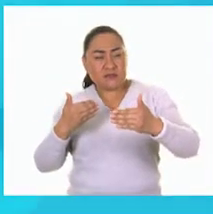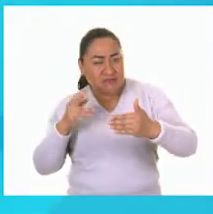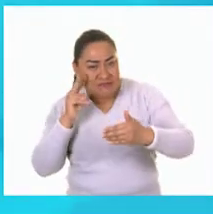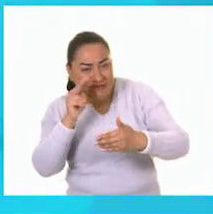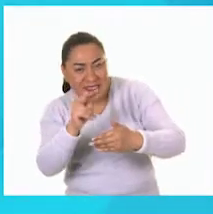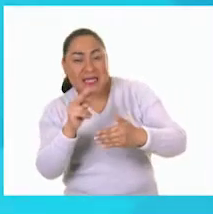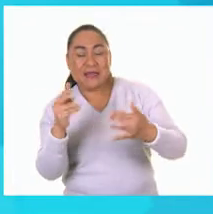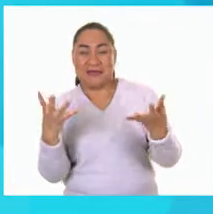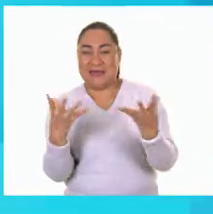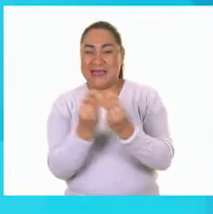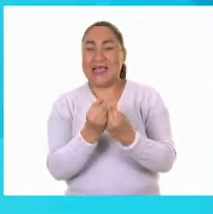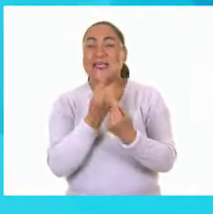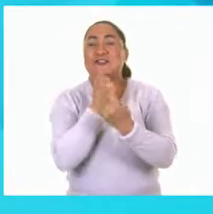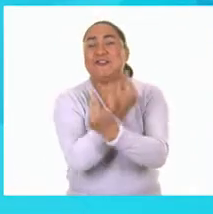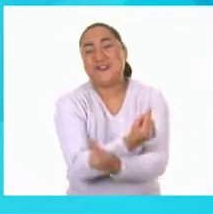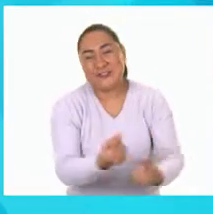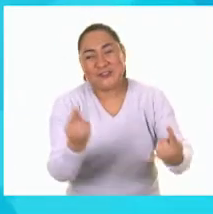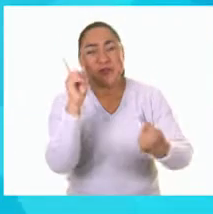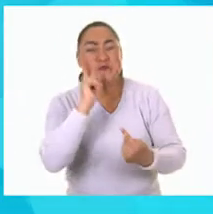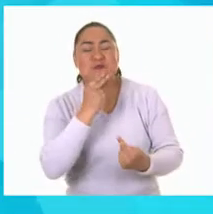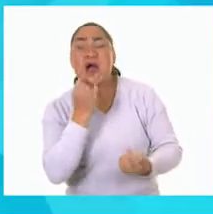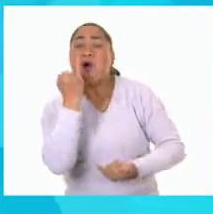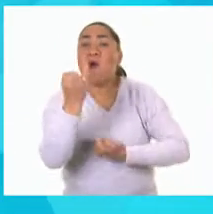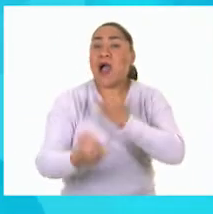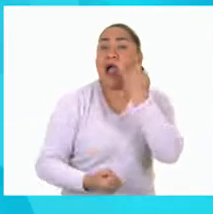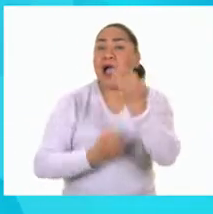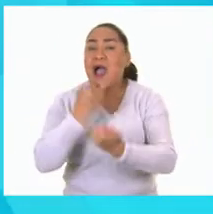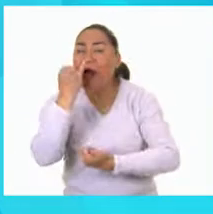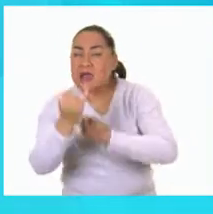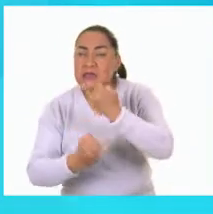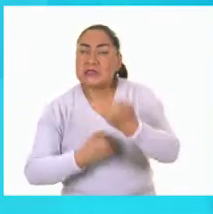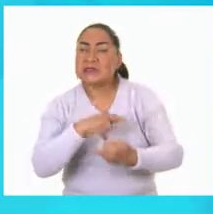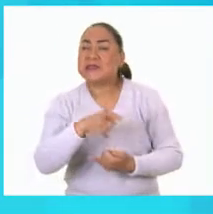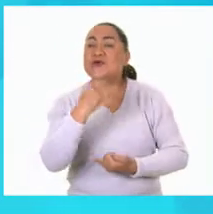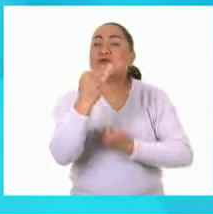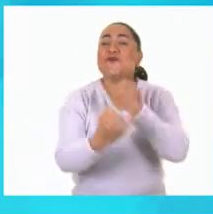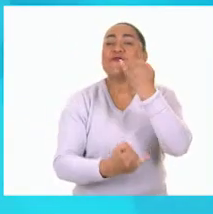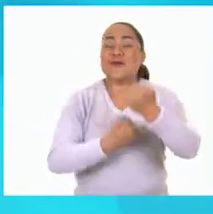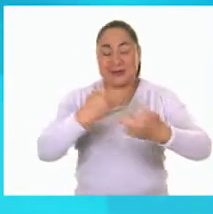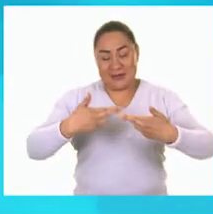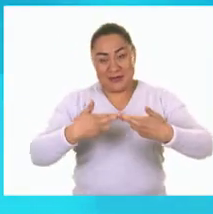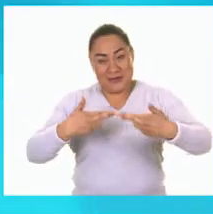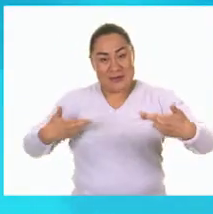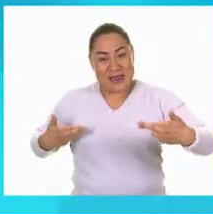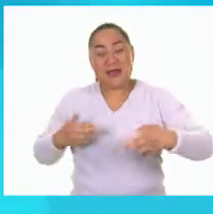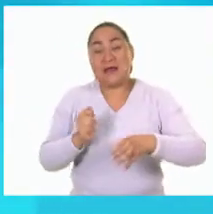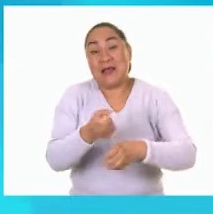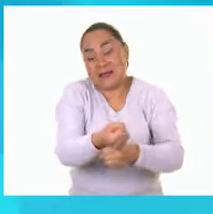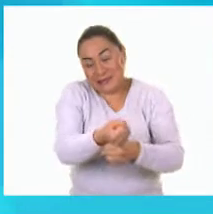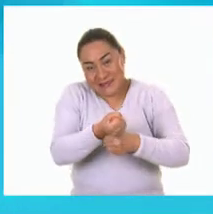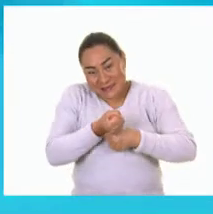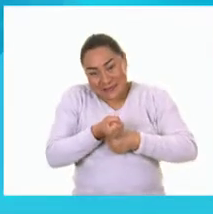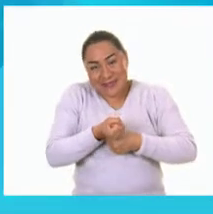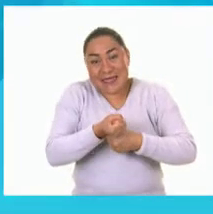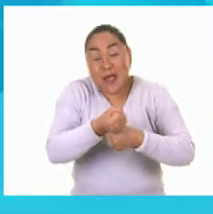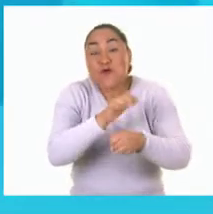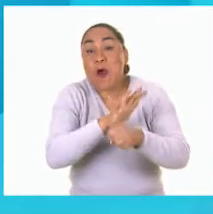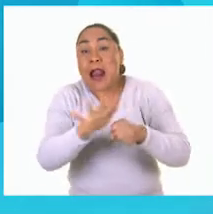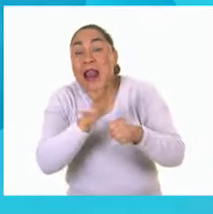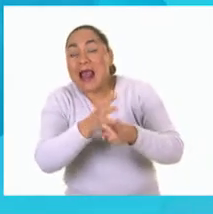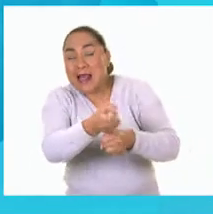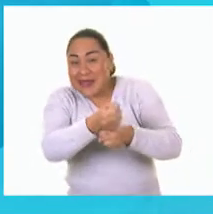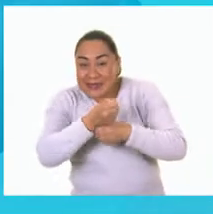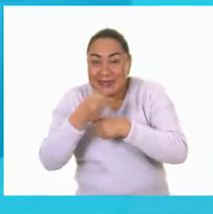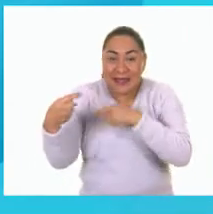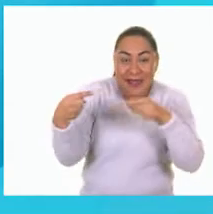de personas, parecen todas niñas y niños, que están jugando un juego que se llama el juego de la cuerda, que consistía en ver quién jalaba más